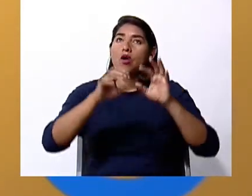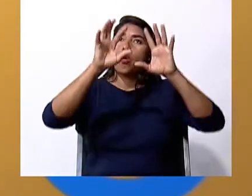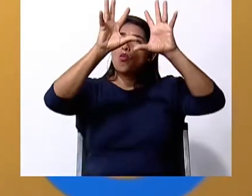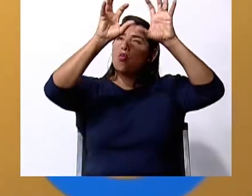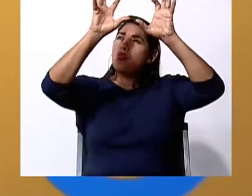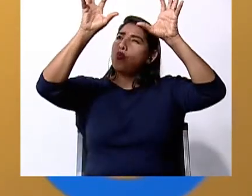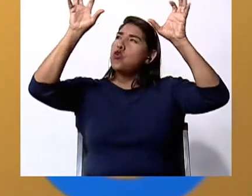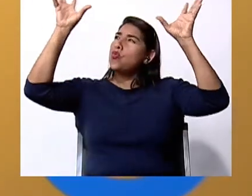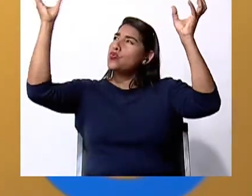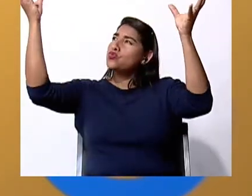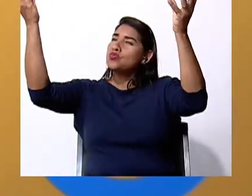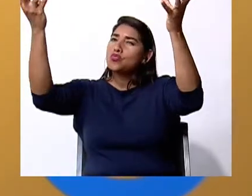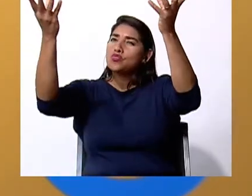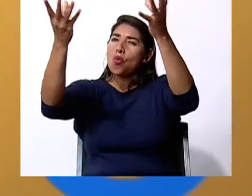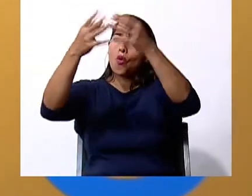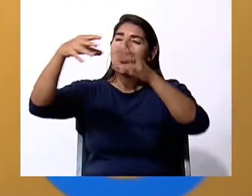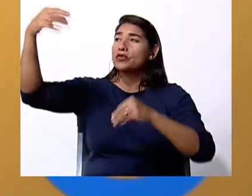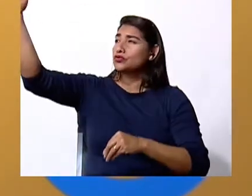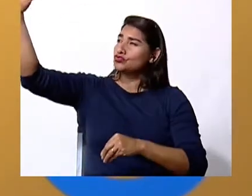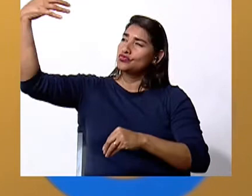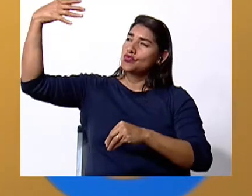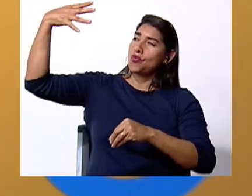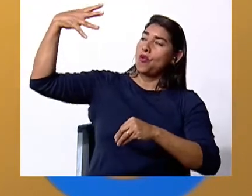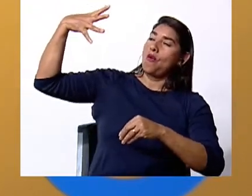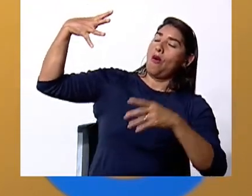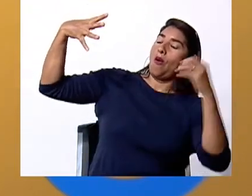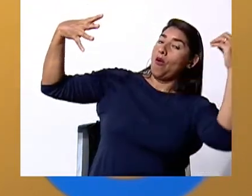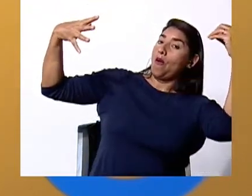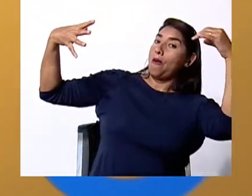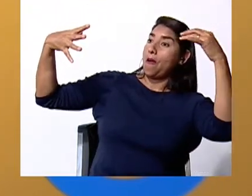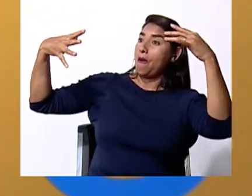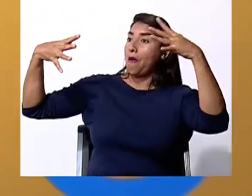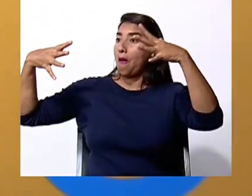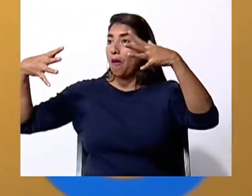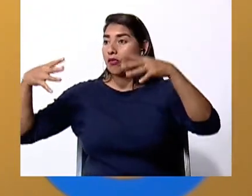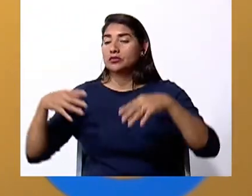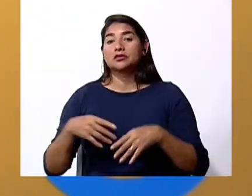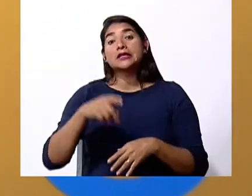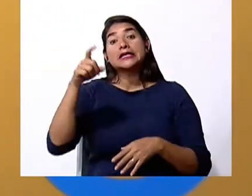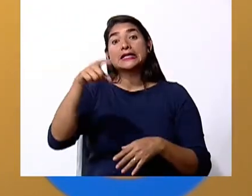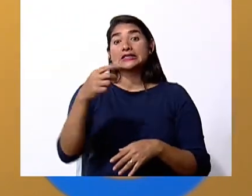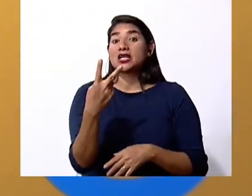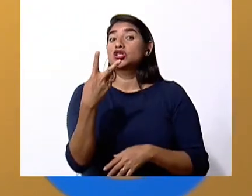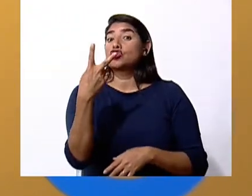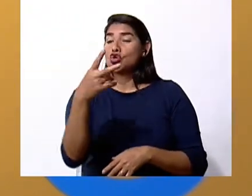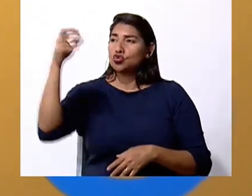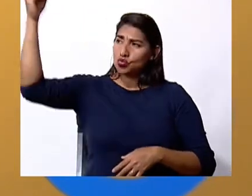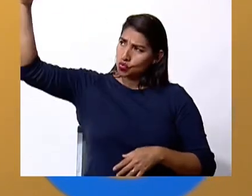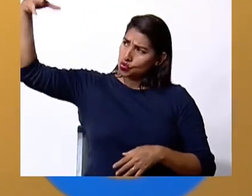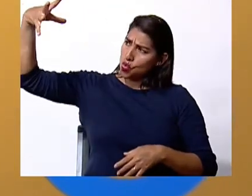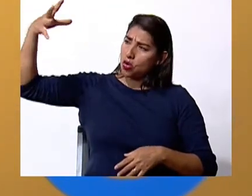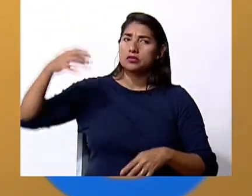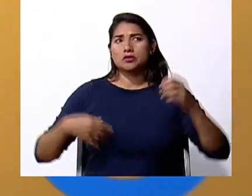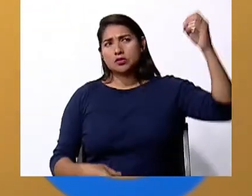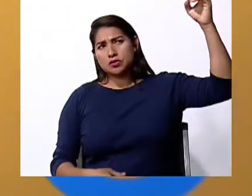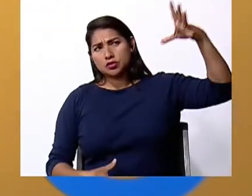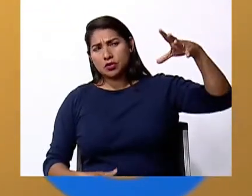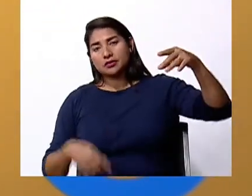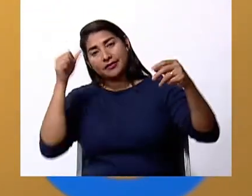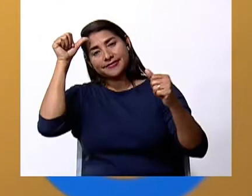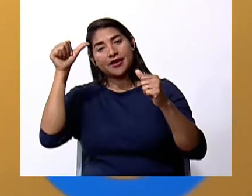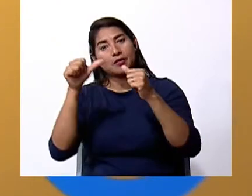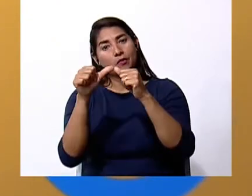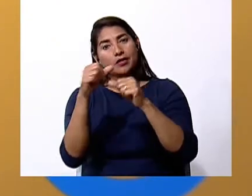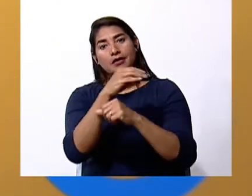dibujar soles, van a dibujar, van a ocupar dos soles. Entonces, ¿se acuerdan cuáles eran